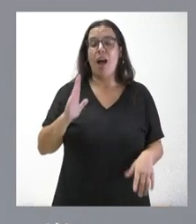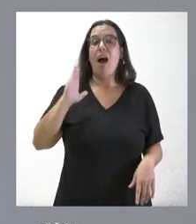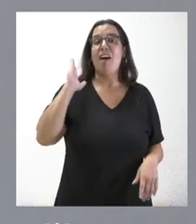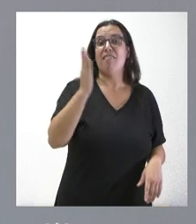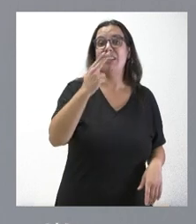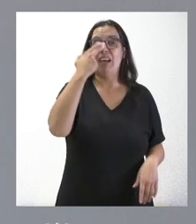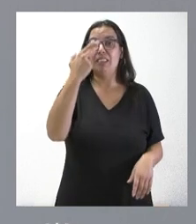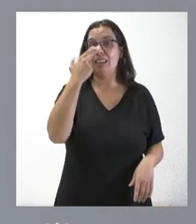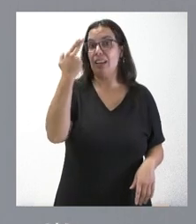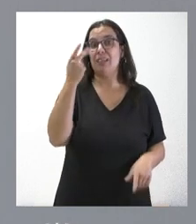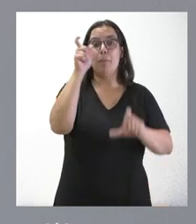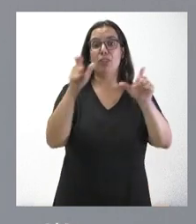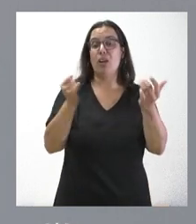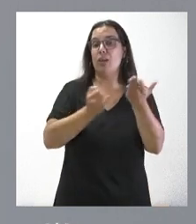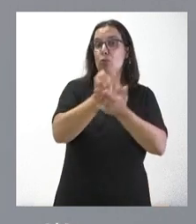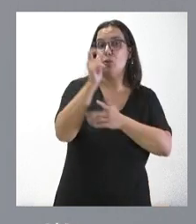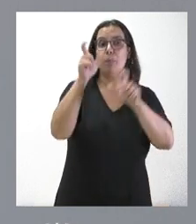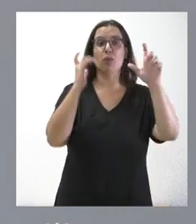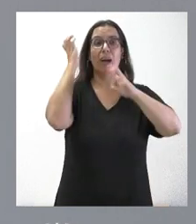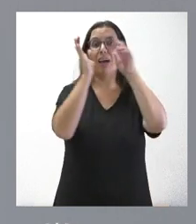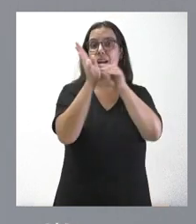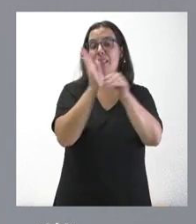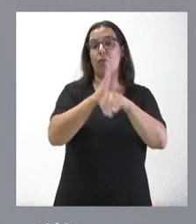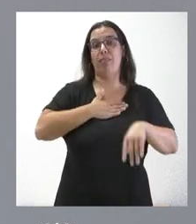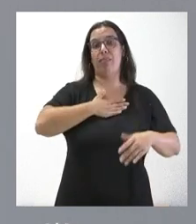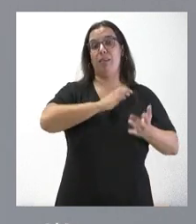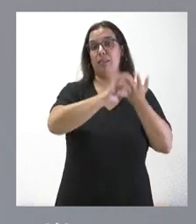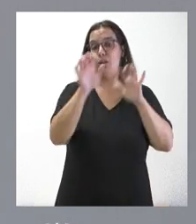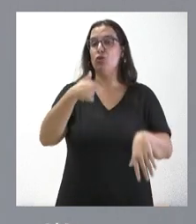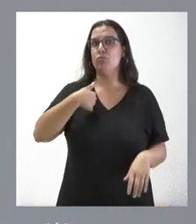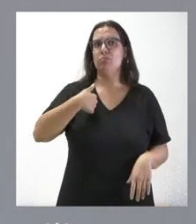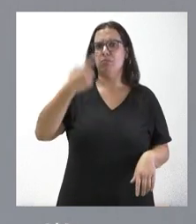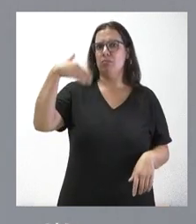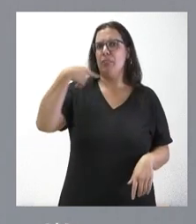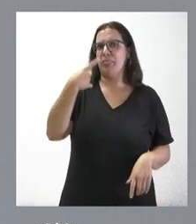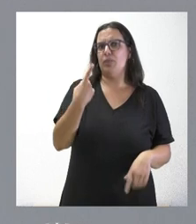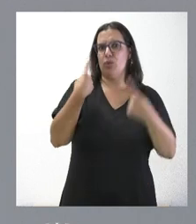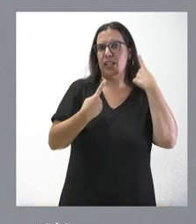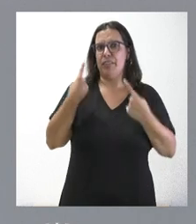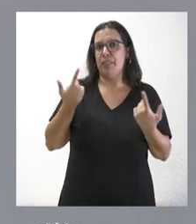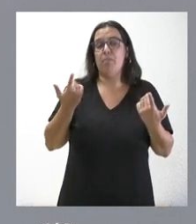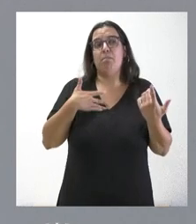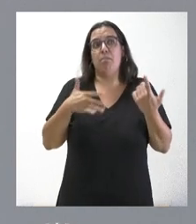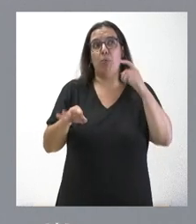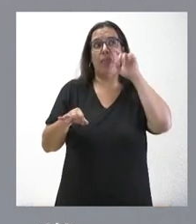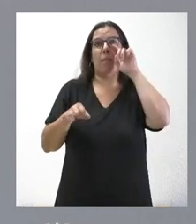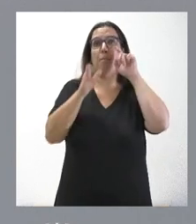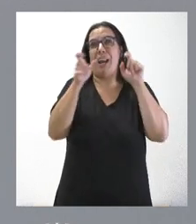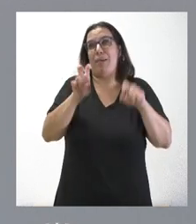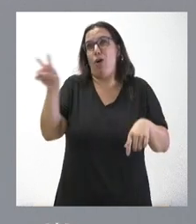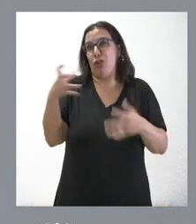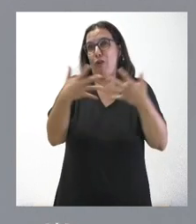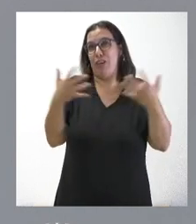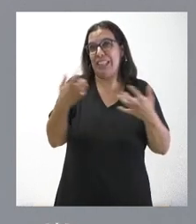intereses de los agricultores y de los ganaderos de Castilla y León. Yo lo dije en alguna ocasión, quizá no con estos términos, porque, obviamente,